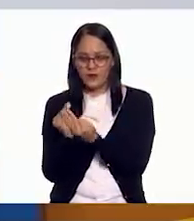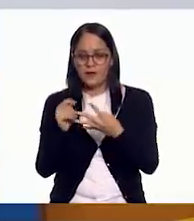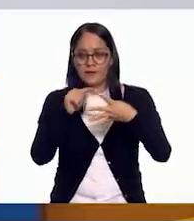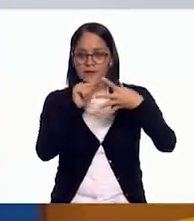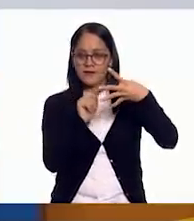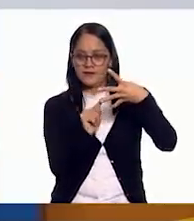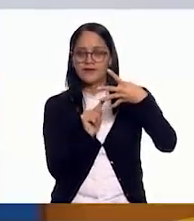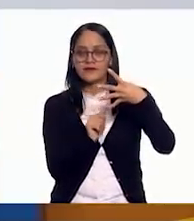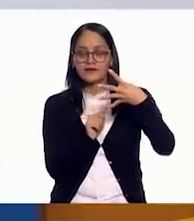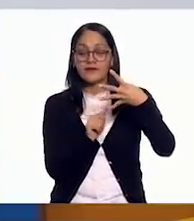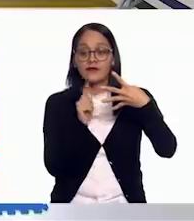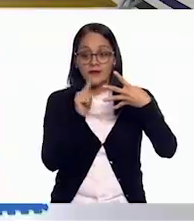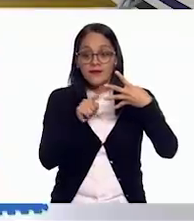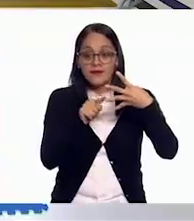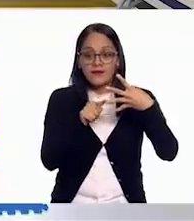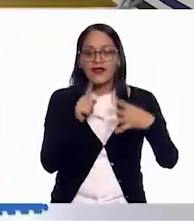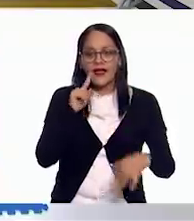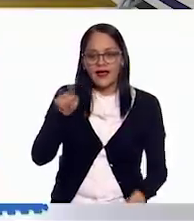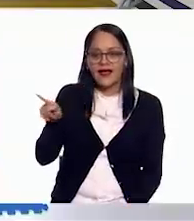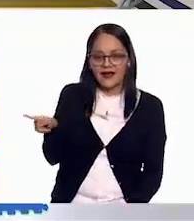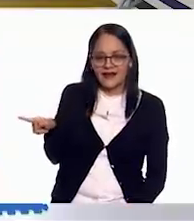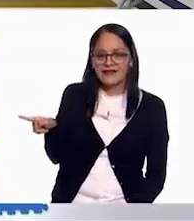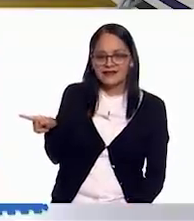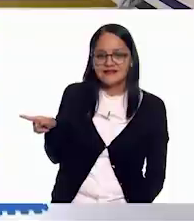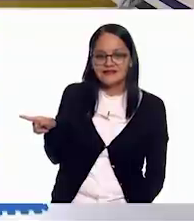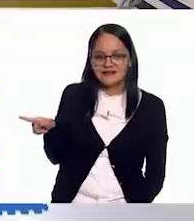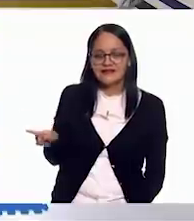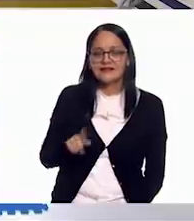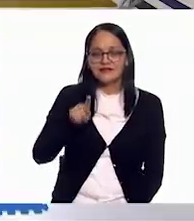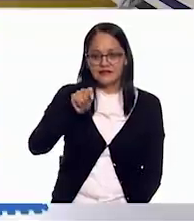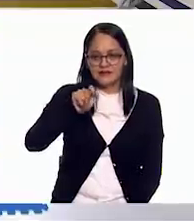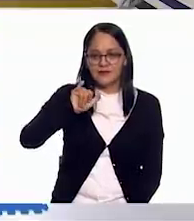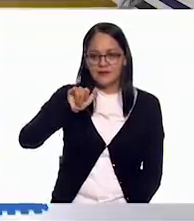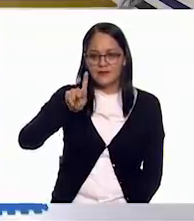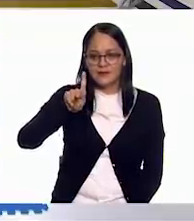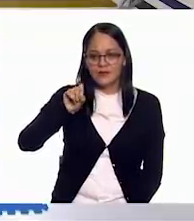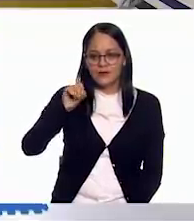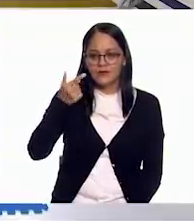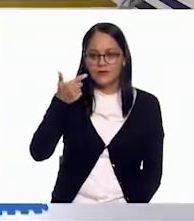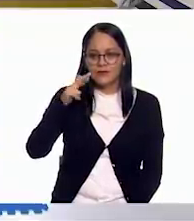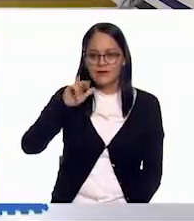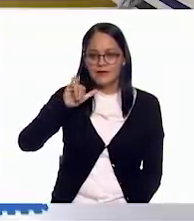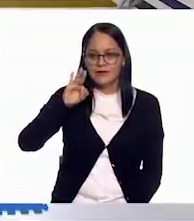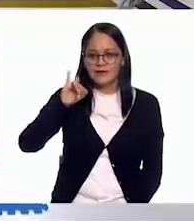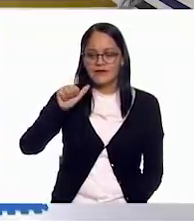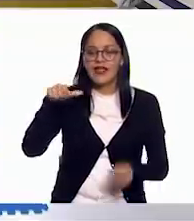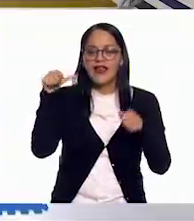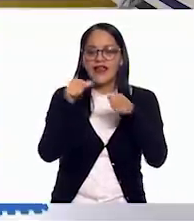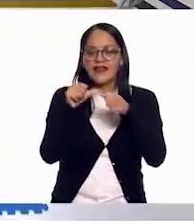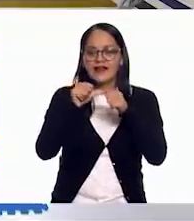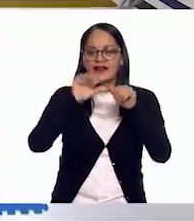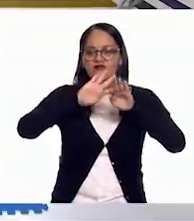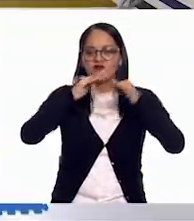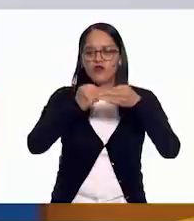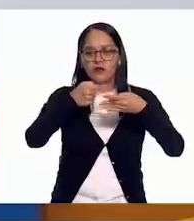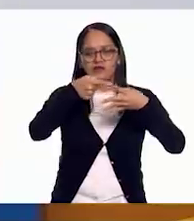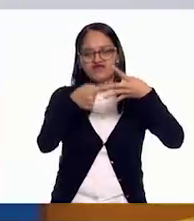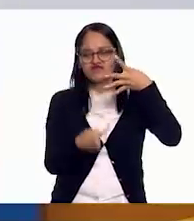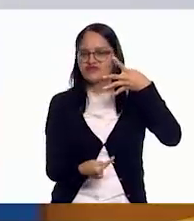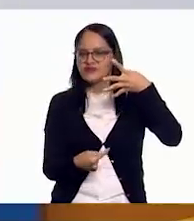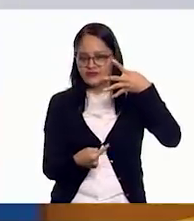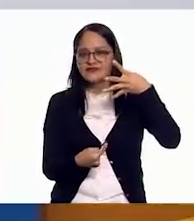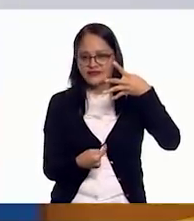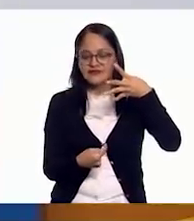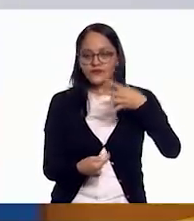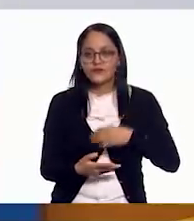mira, apareció en el tapete la palabra tipografía. Muy bien, para que no se nos olvide, ¿verdad?